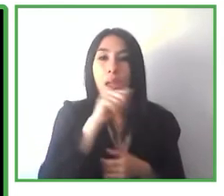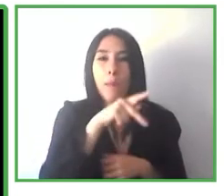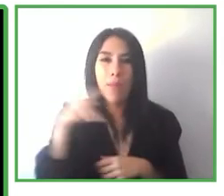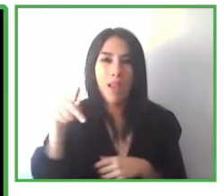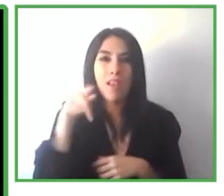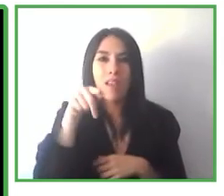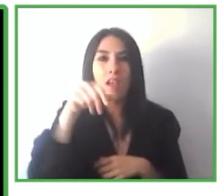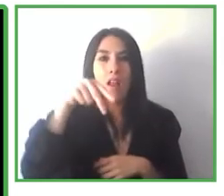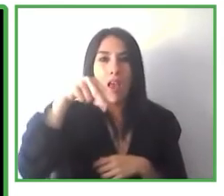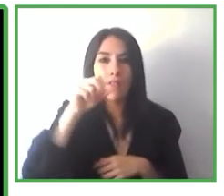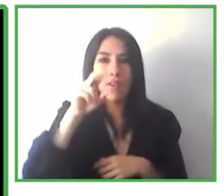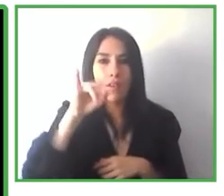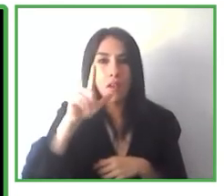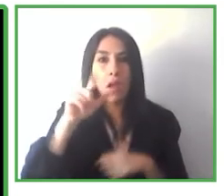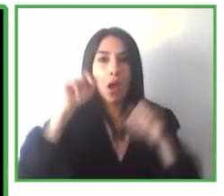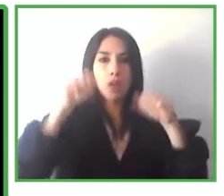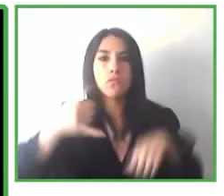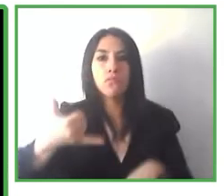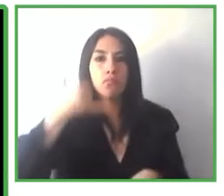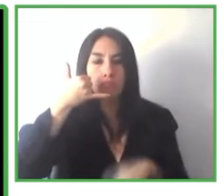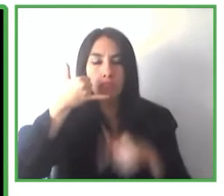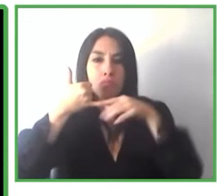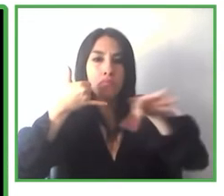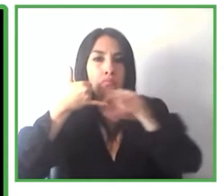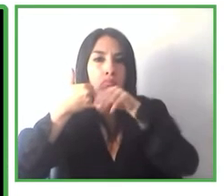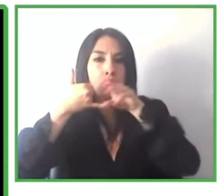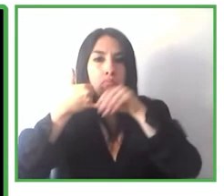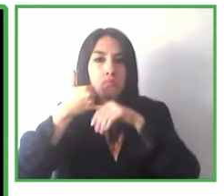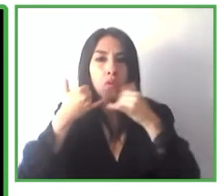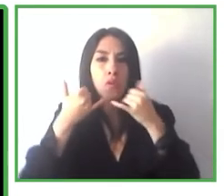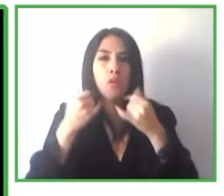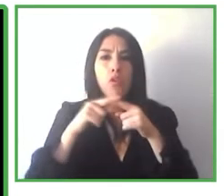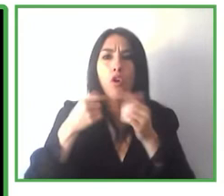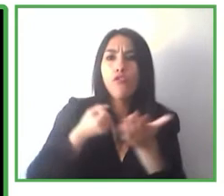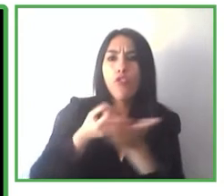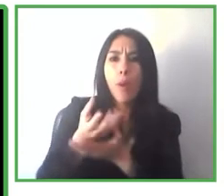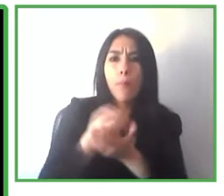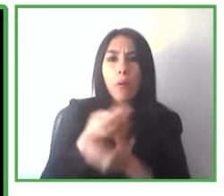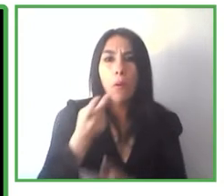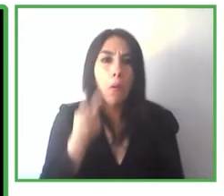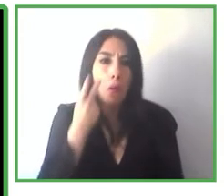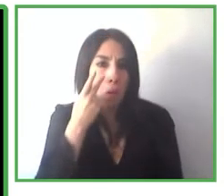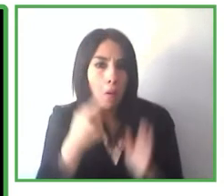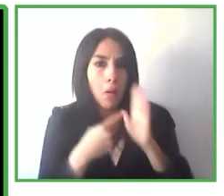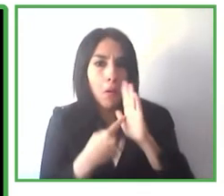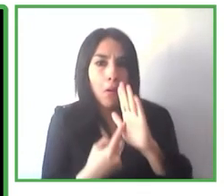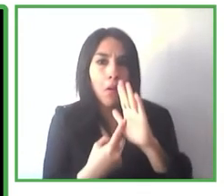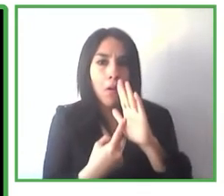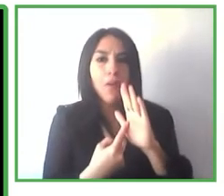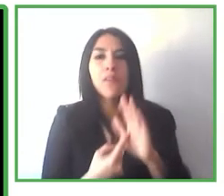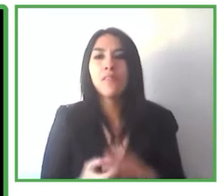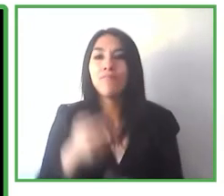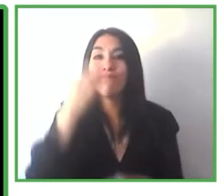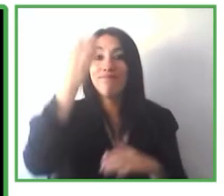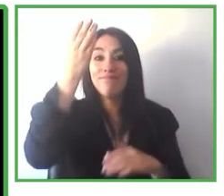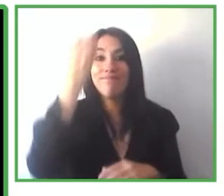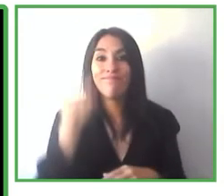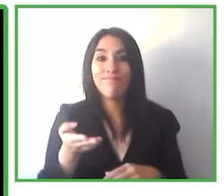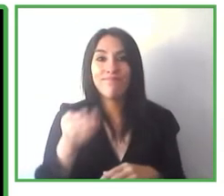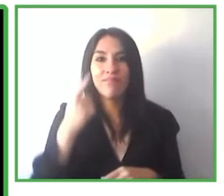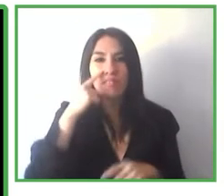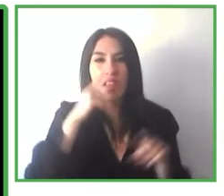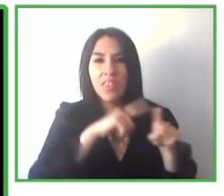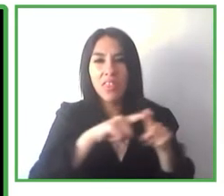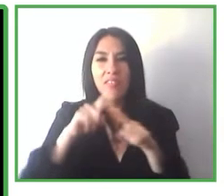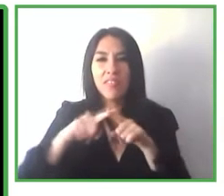saltamos a un reto del guiado y os muestro este cartel seguramente y os pregunto donde está el centro de ciudad podéis tener